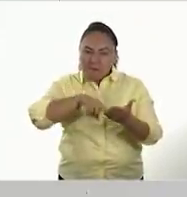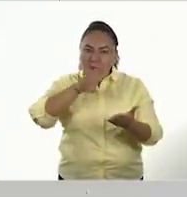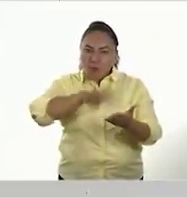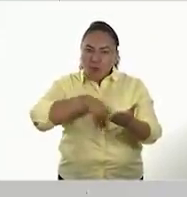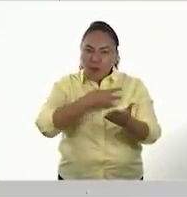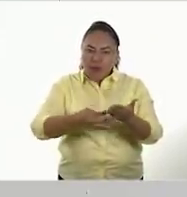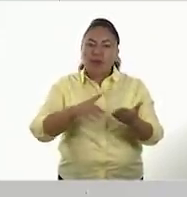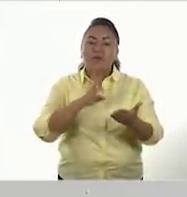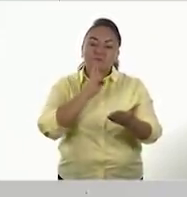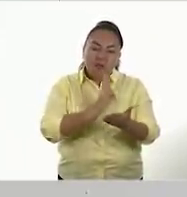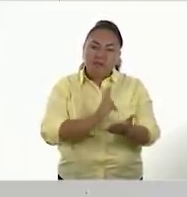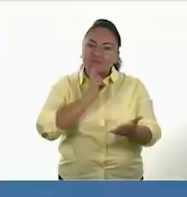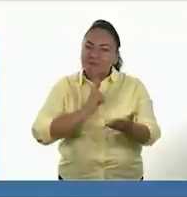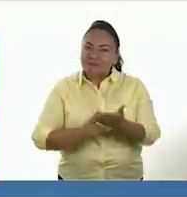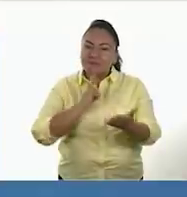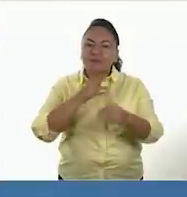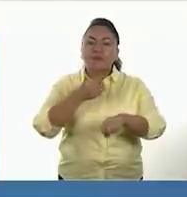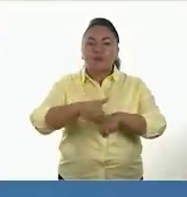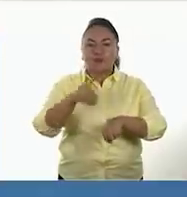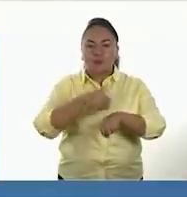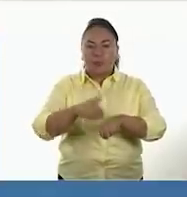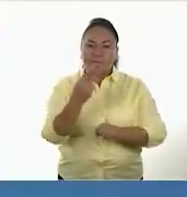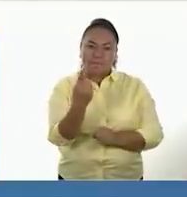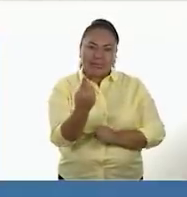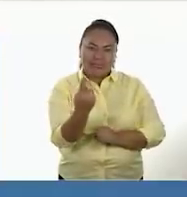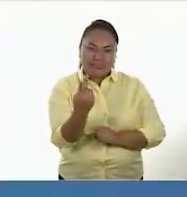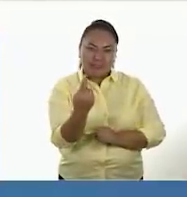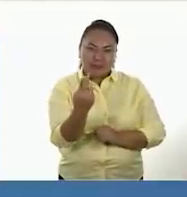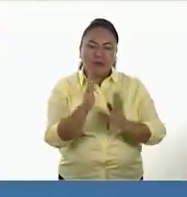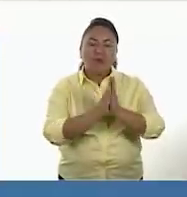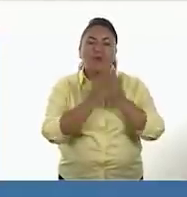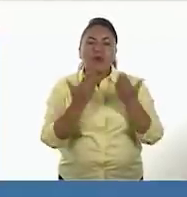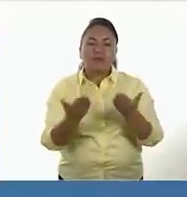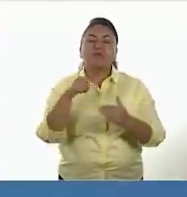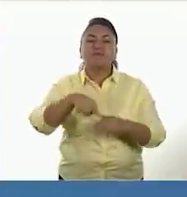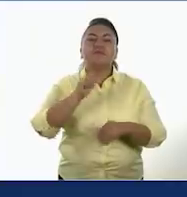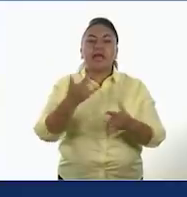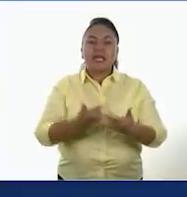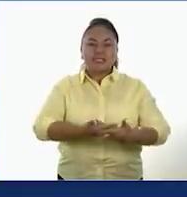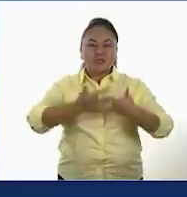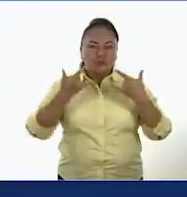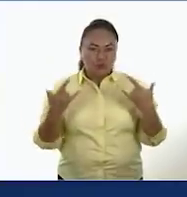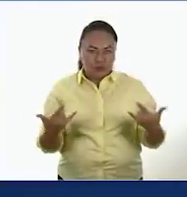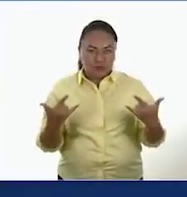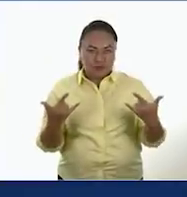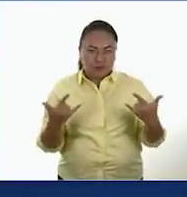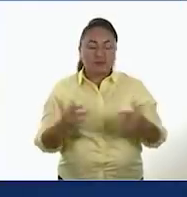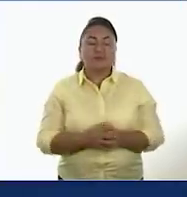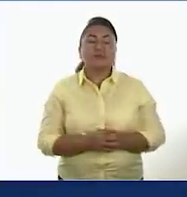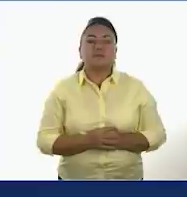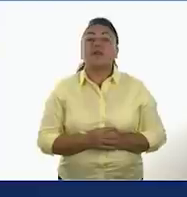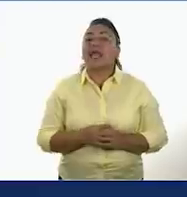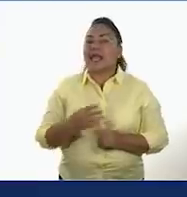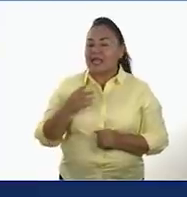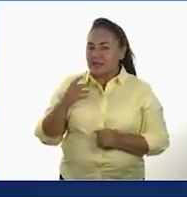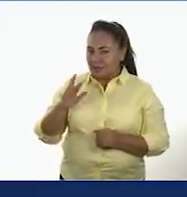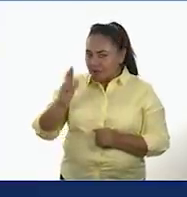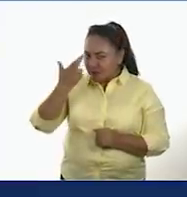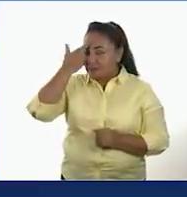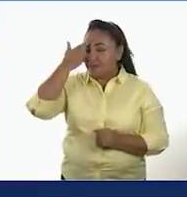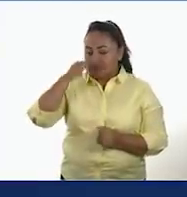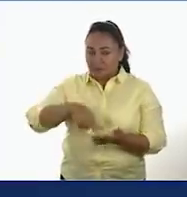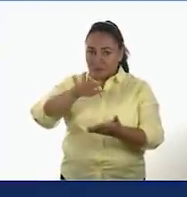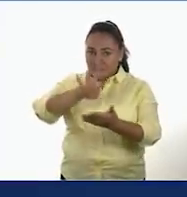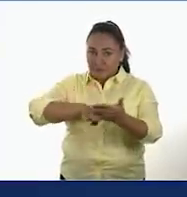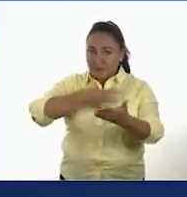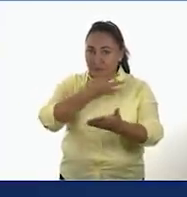contestar las preguntas de la página número 25 del libro de historia. Perfecto. Y recuerden que aquí ya en el cuadro